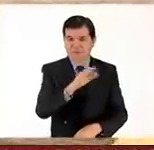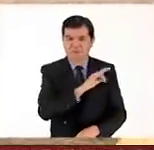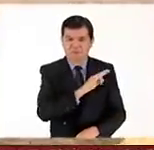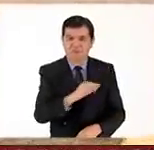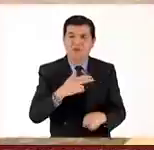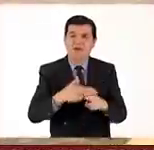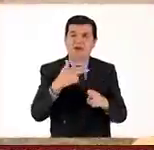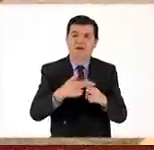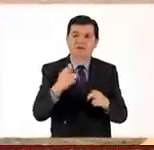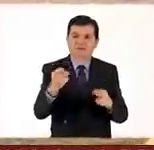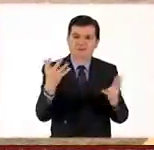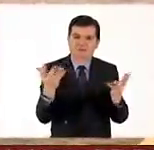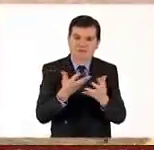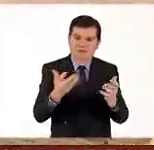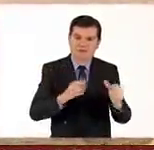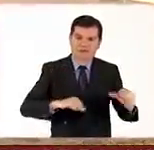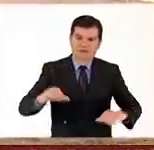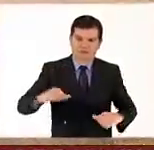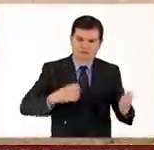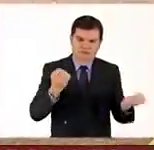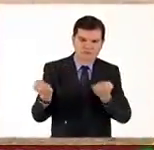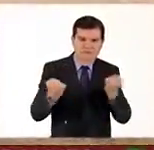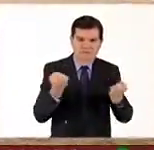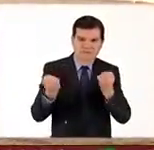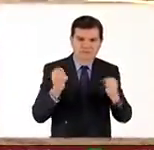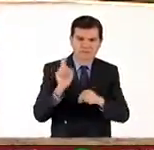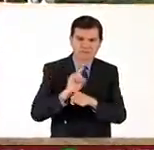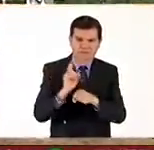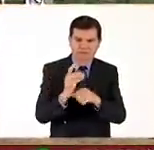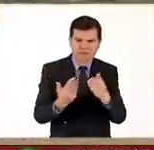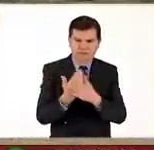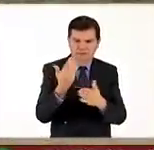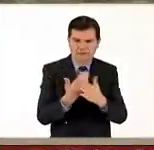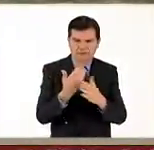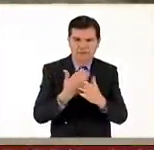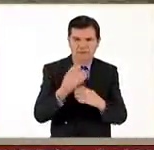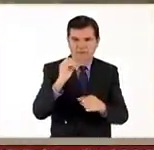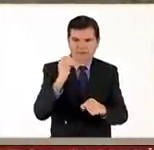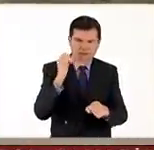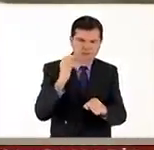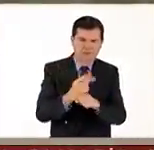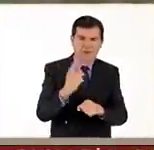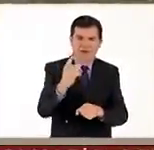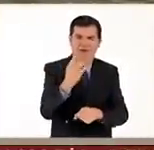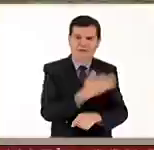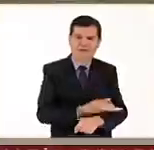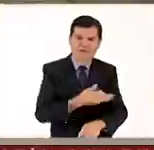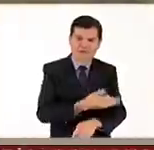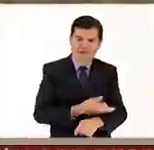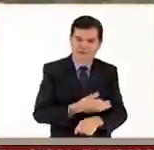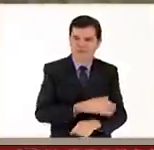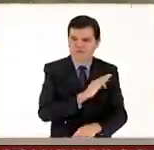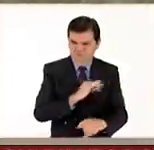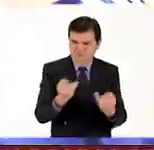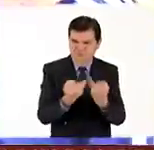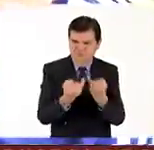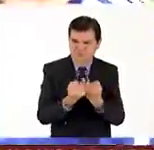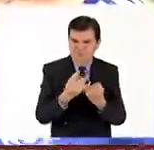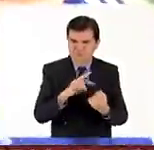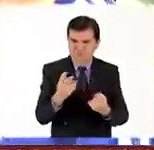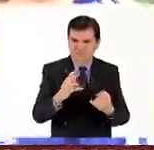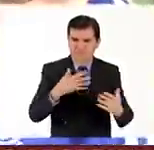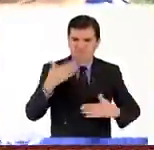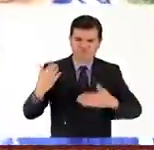posible, se recomienda realizar actividad física todos los días en la mañana o a primera hora de la tarde. Realizar actividades